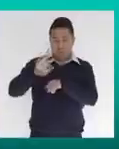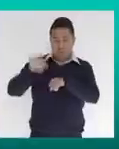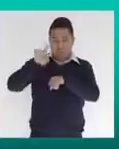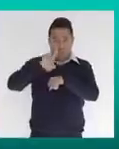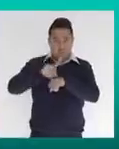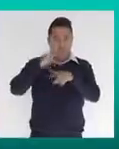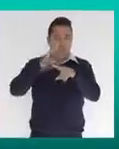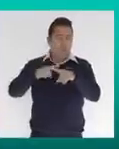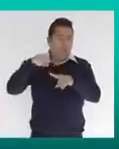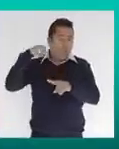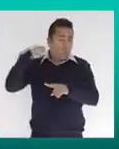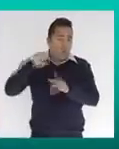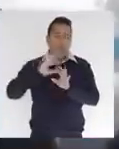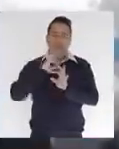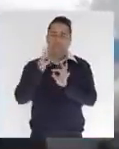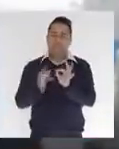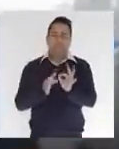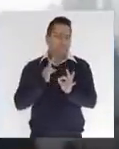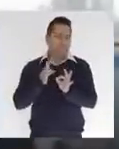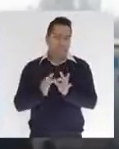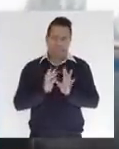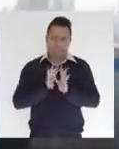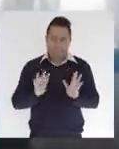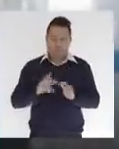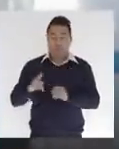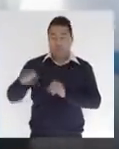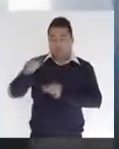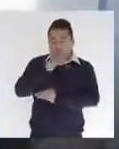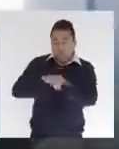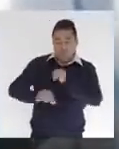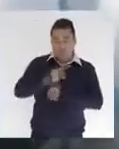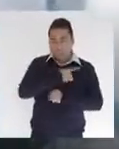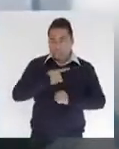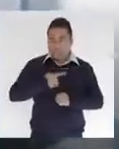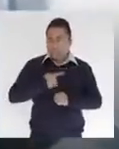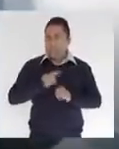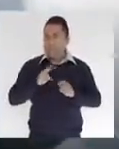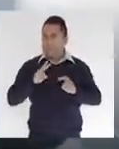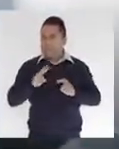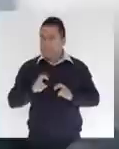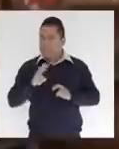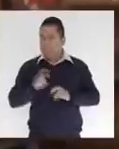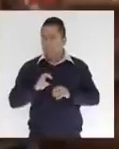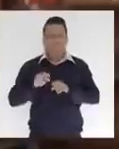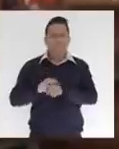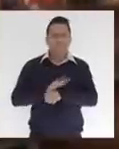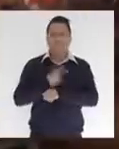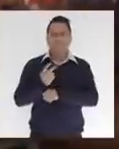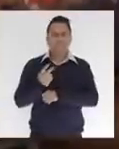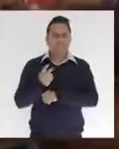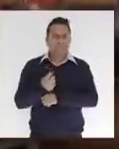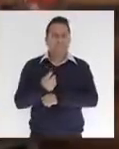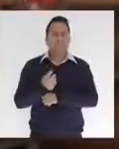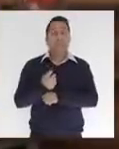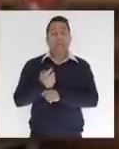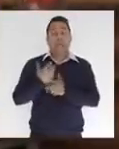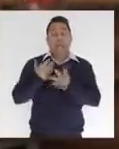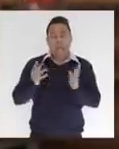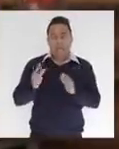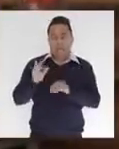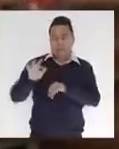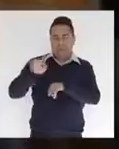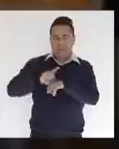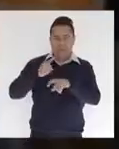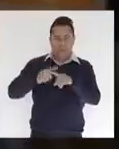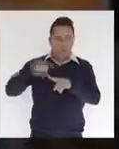concluyó. Pero no debemos de bajar la guardia, pues esta acción demostró una vez